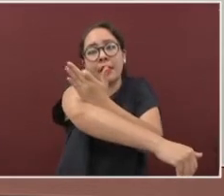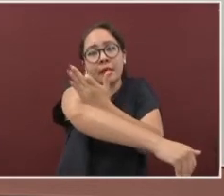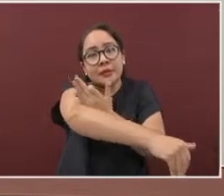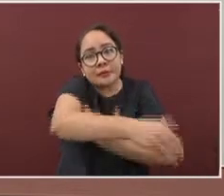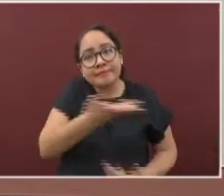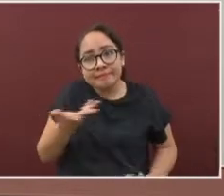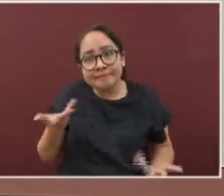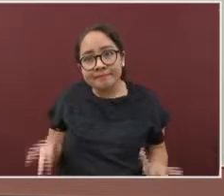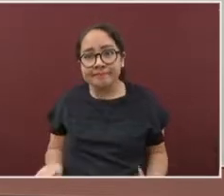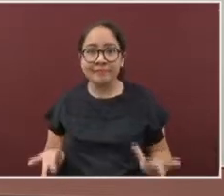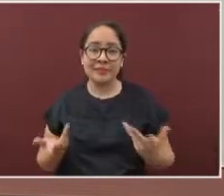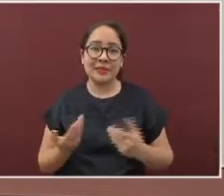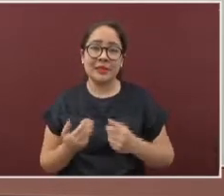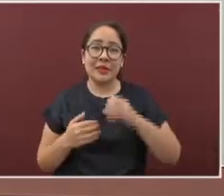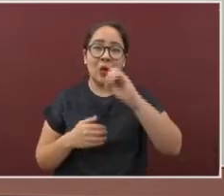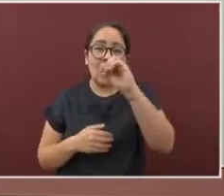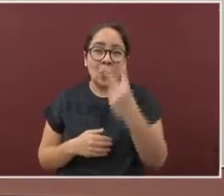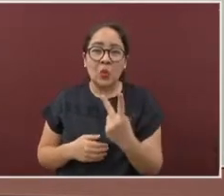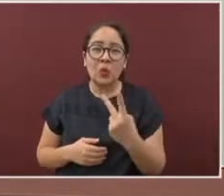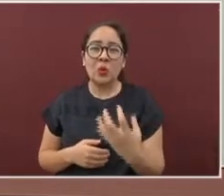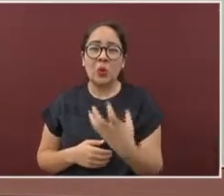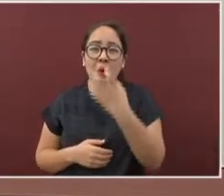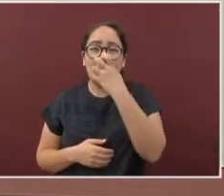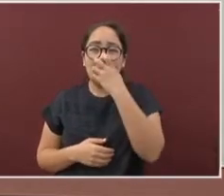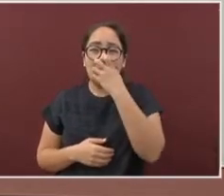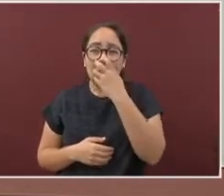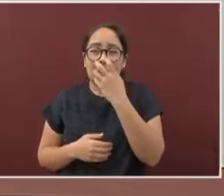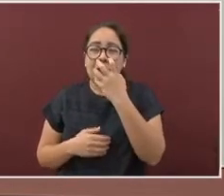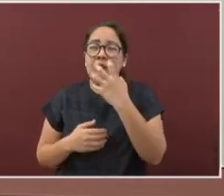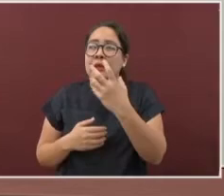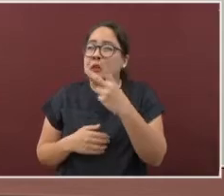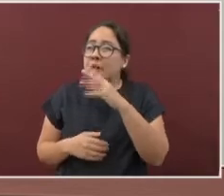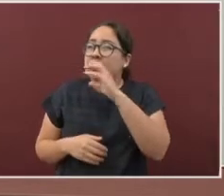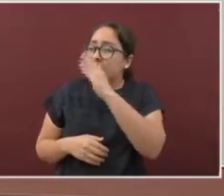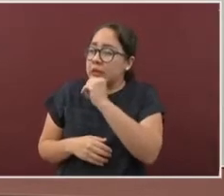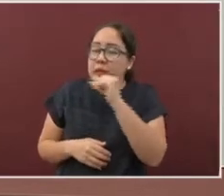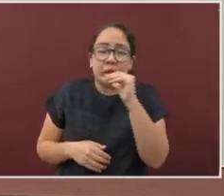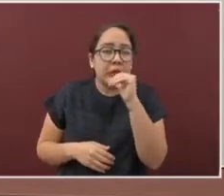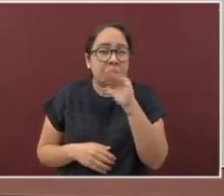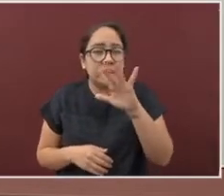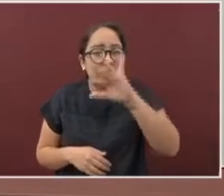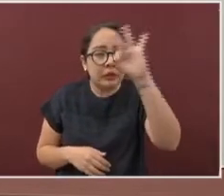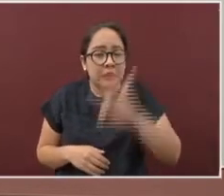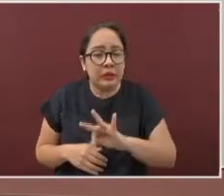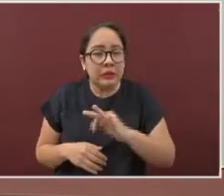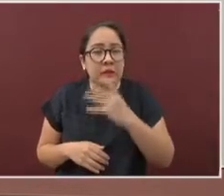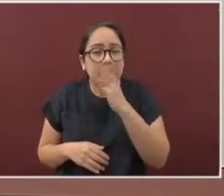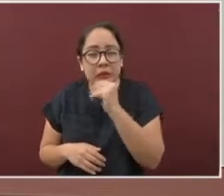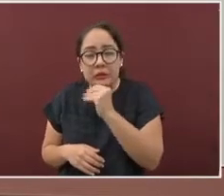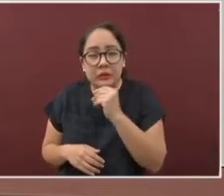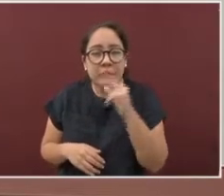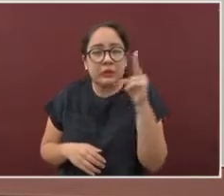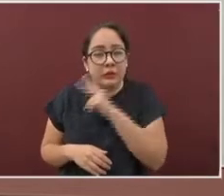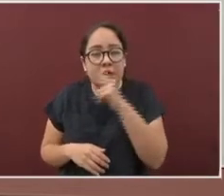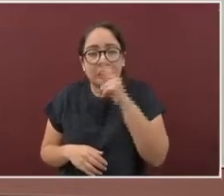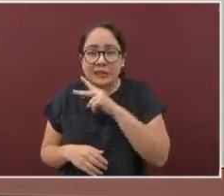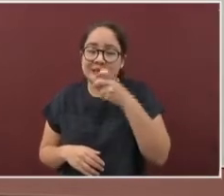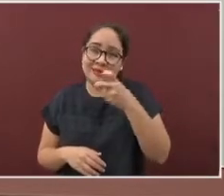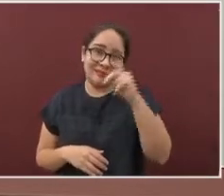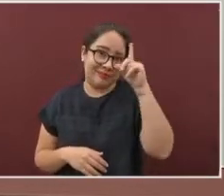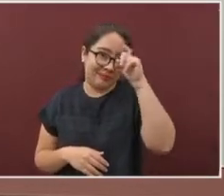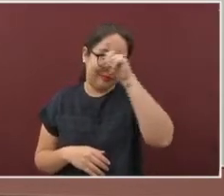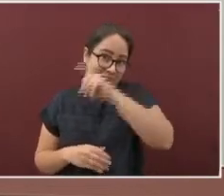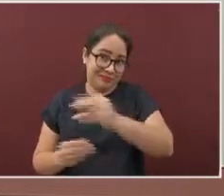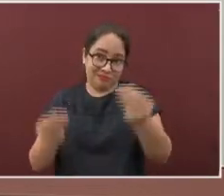con saturación de oxígeno de menos del 50%, lo cual es totalmente complicado.